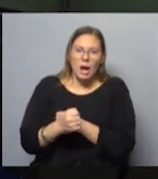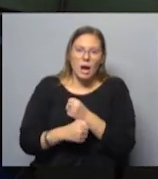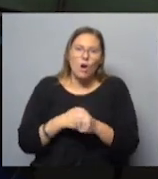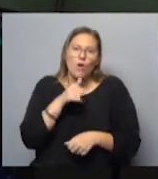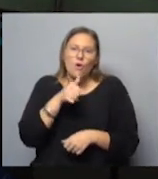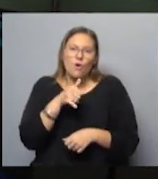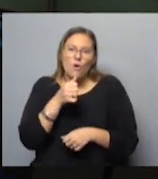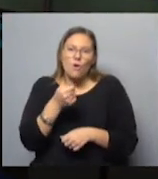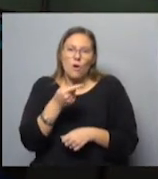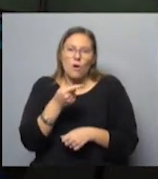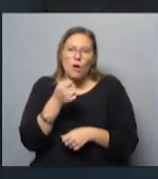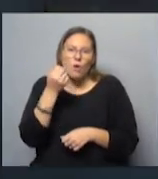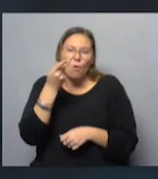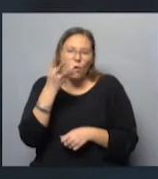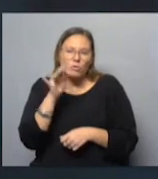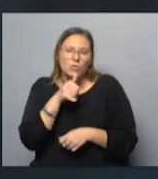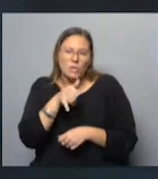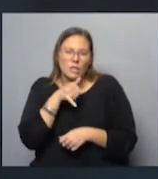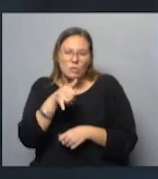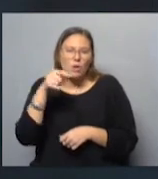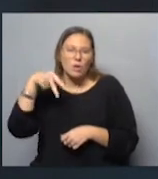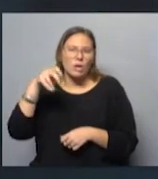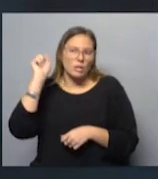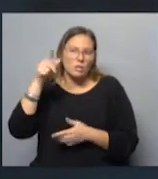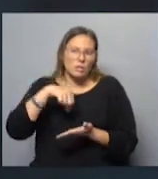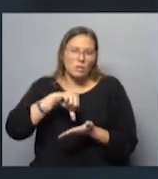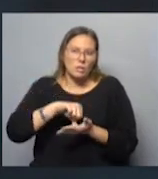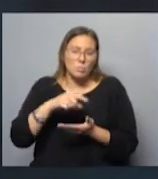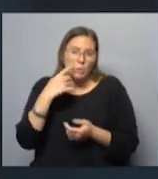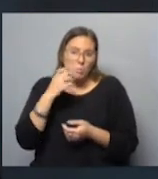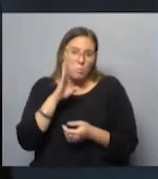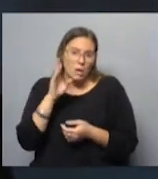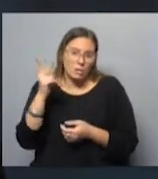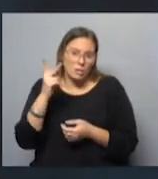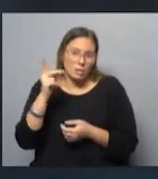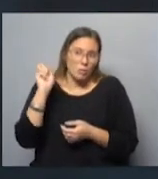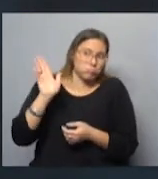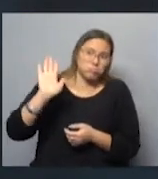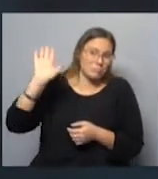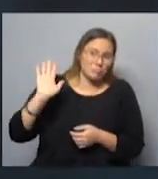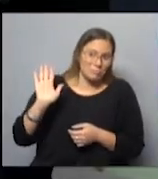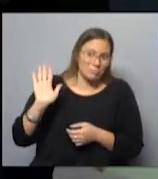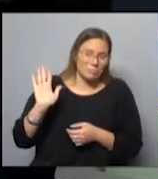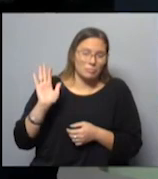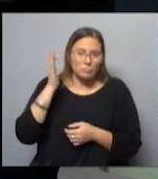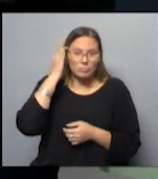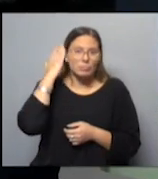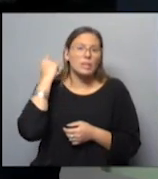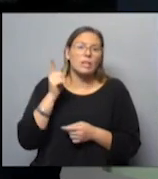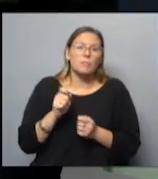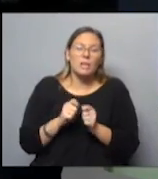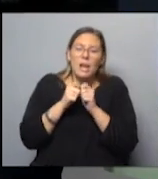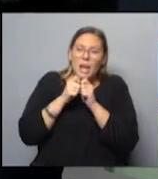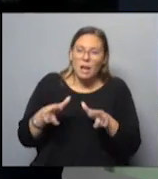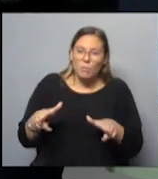contando en noruego, en mi mente. Y mis padres hoy son muy noruegos también. Y también, perdón, el lenguaje